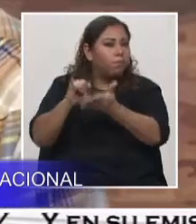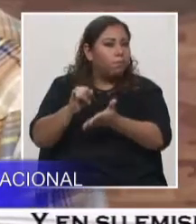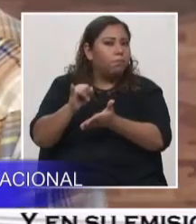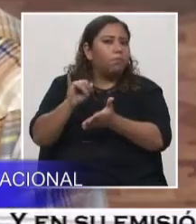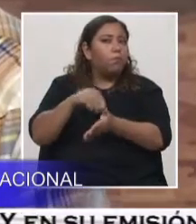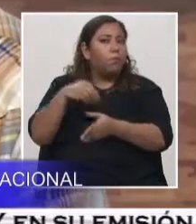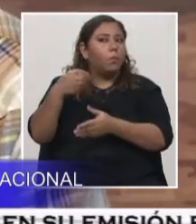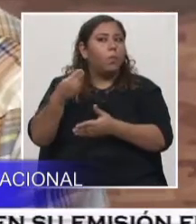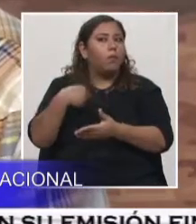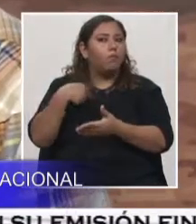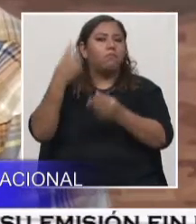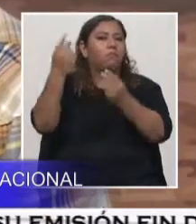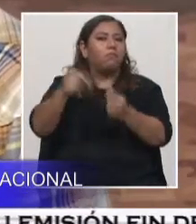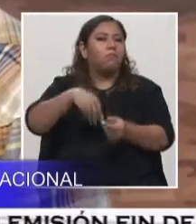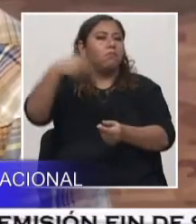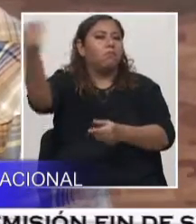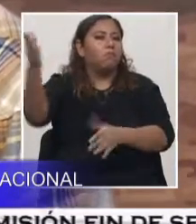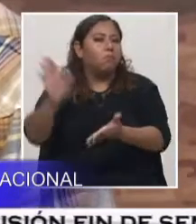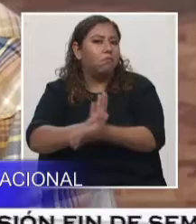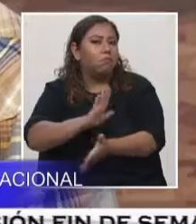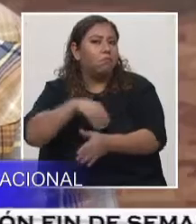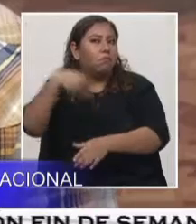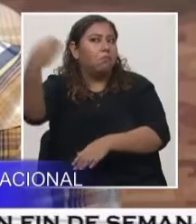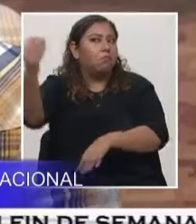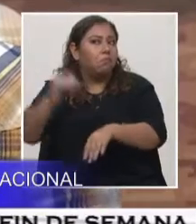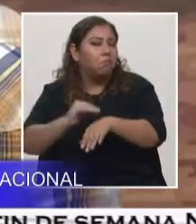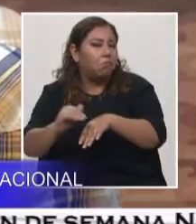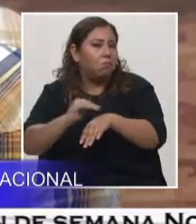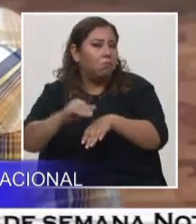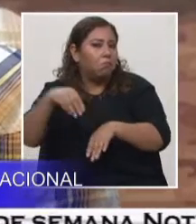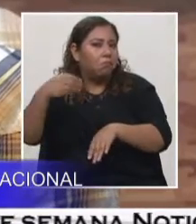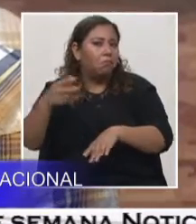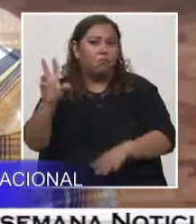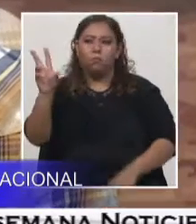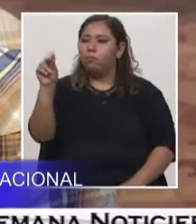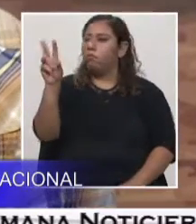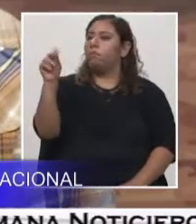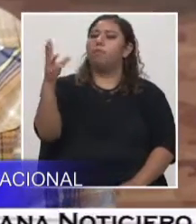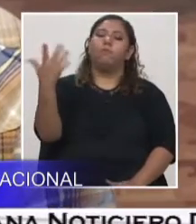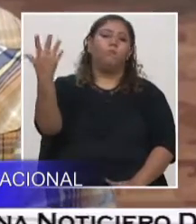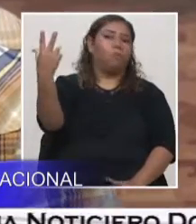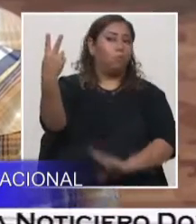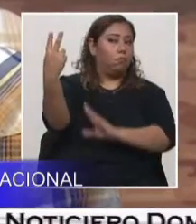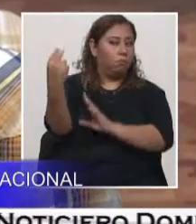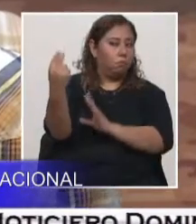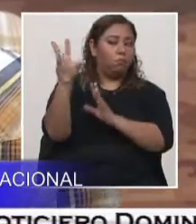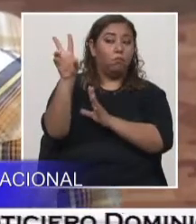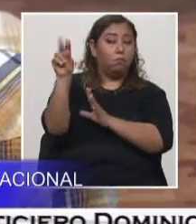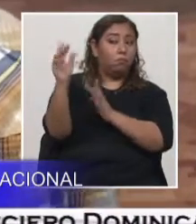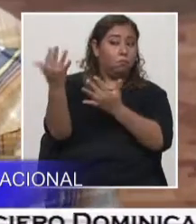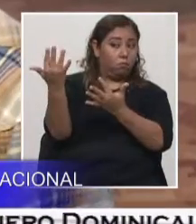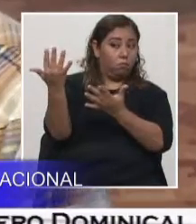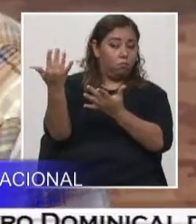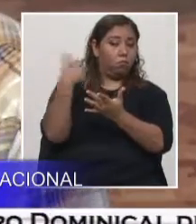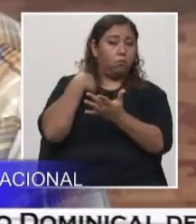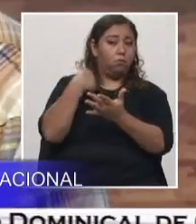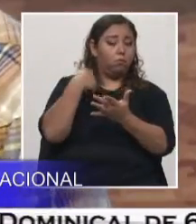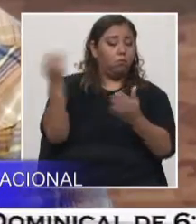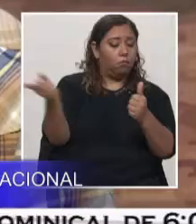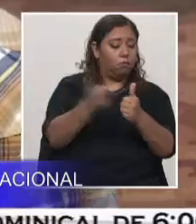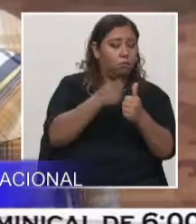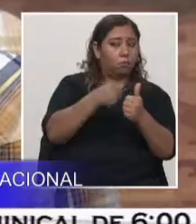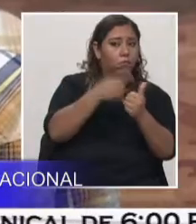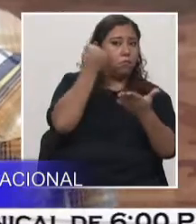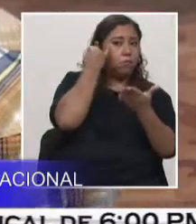en el tema específico de minería, antes de dársele una concesión mineral, debe de tener un licenciamiento ambiental.